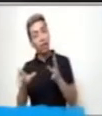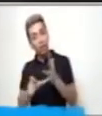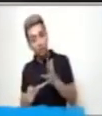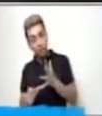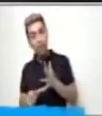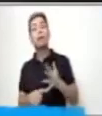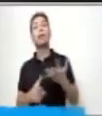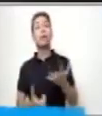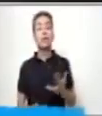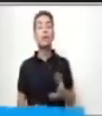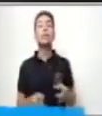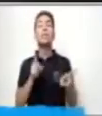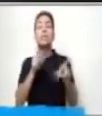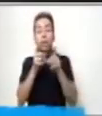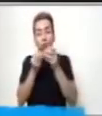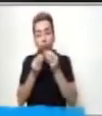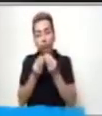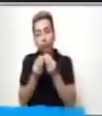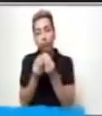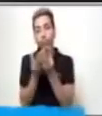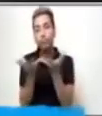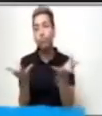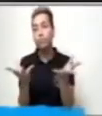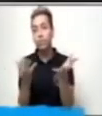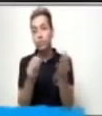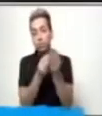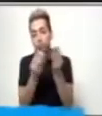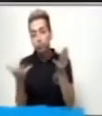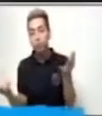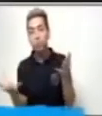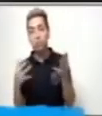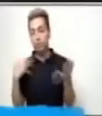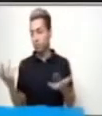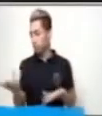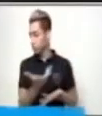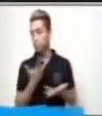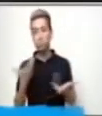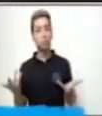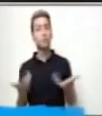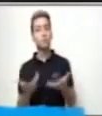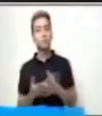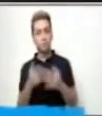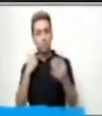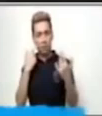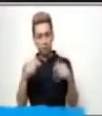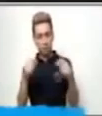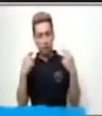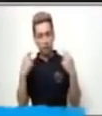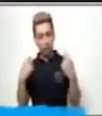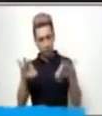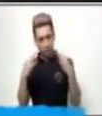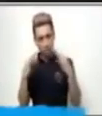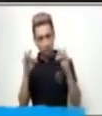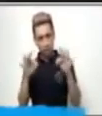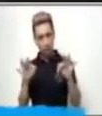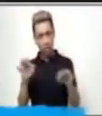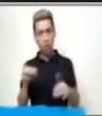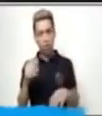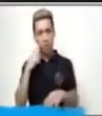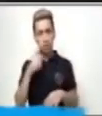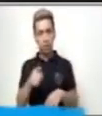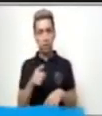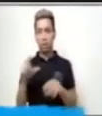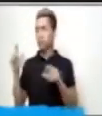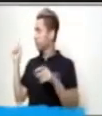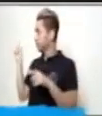es una descripción de todo lo que nos rodea. Intentemos ahora con este pequeño